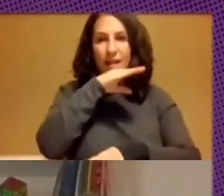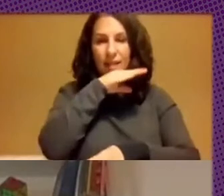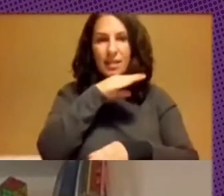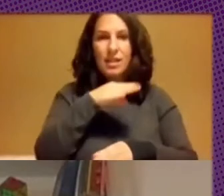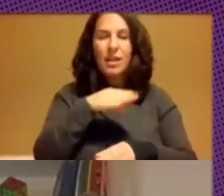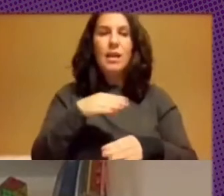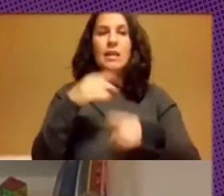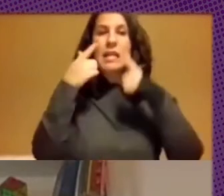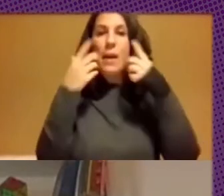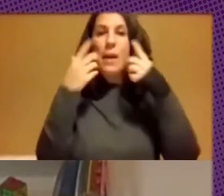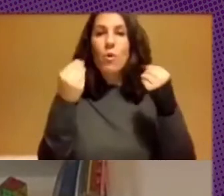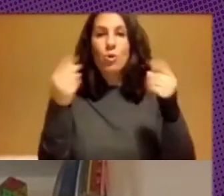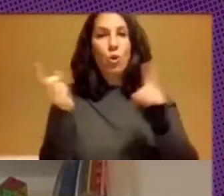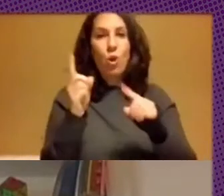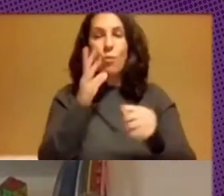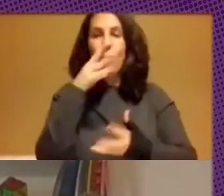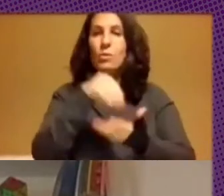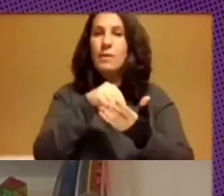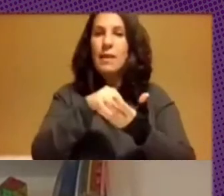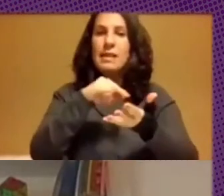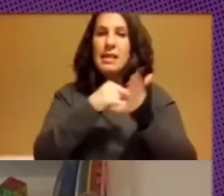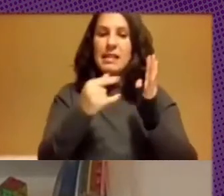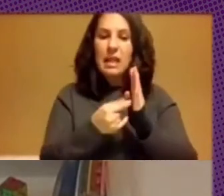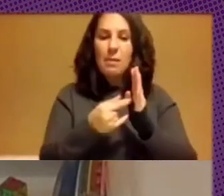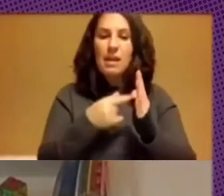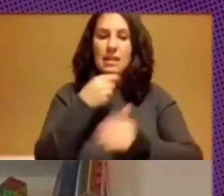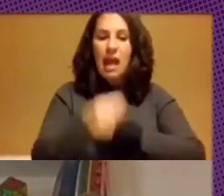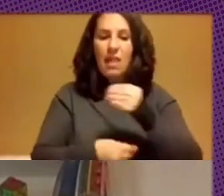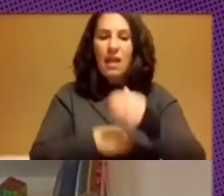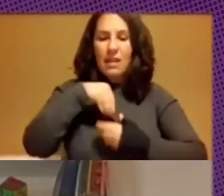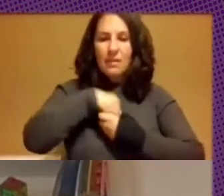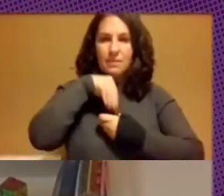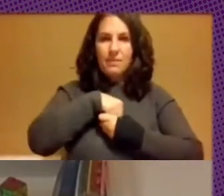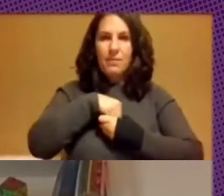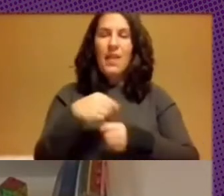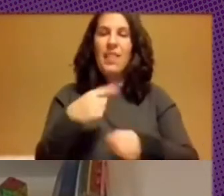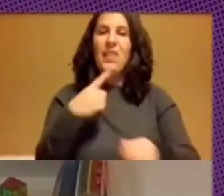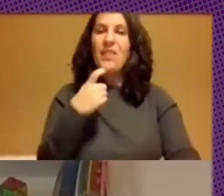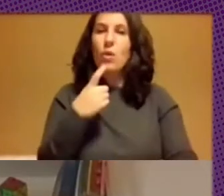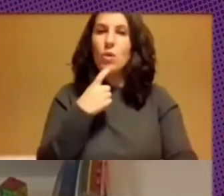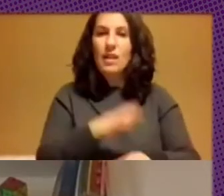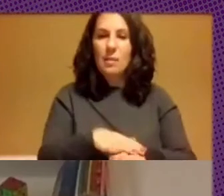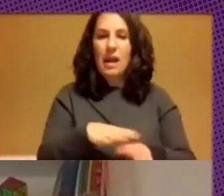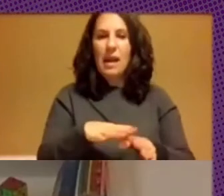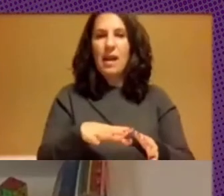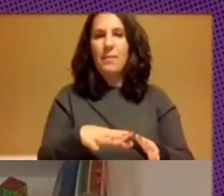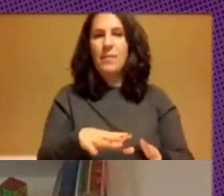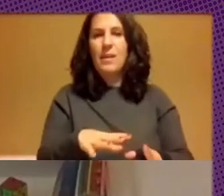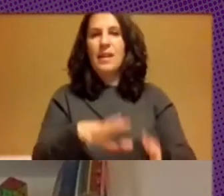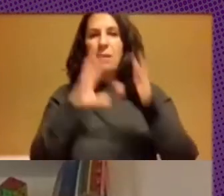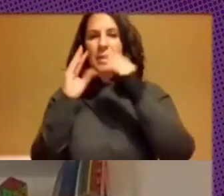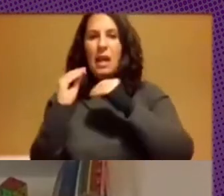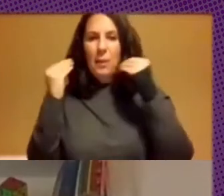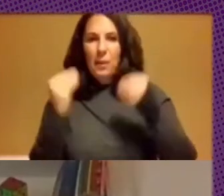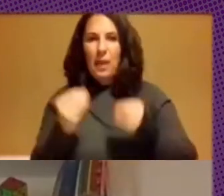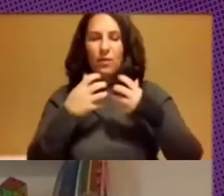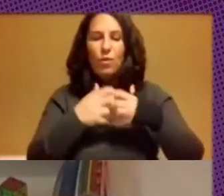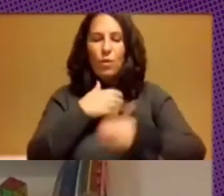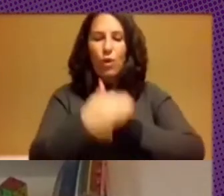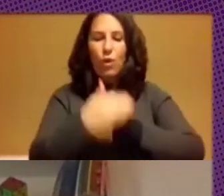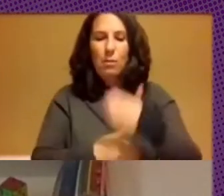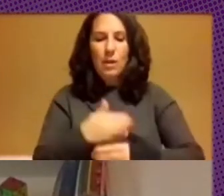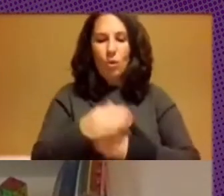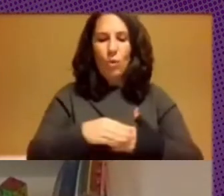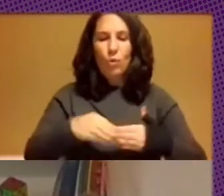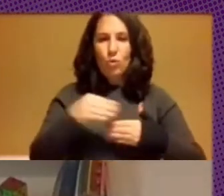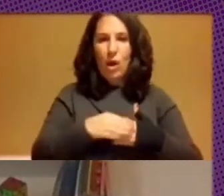porque muchas veces los sistemas se desarrollan puertas adentro con dificultades para interpretar las lógicas de funcionamiento de sus usuarios en